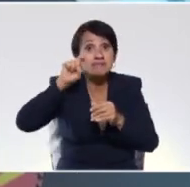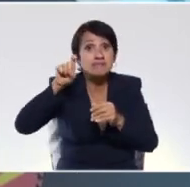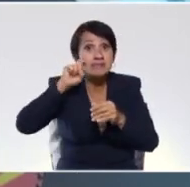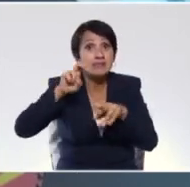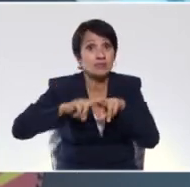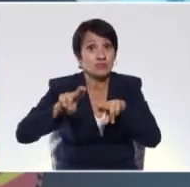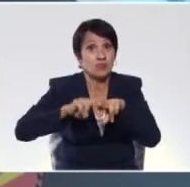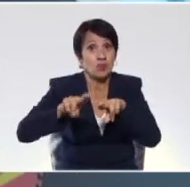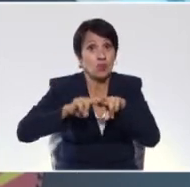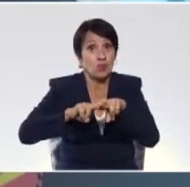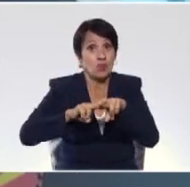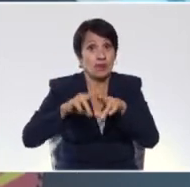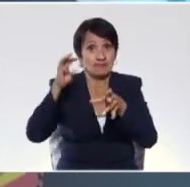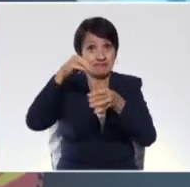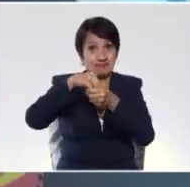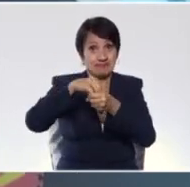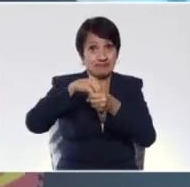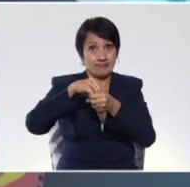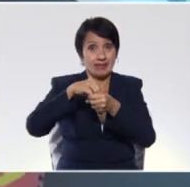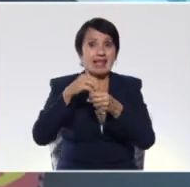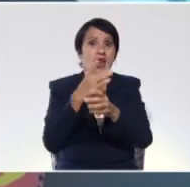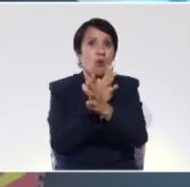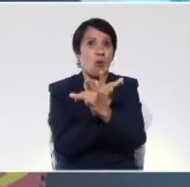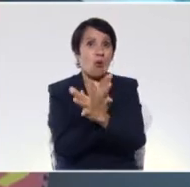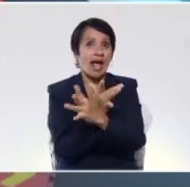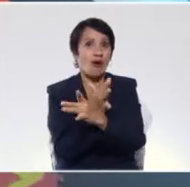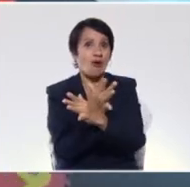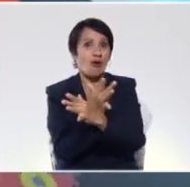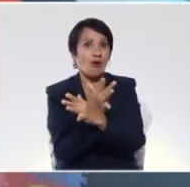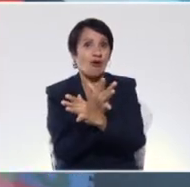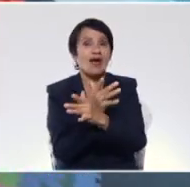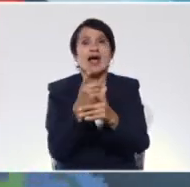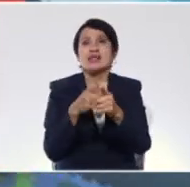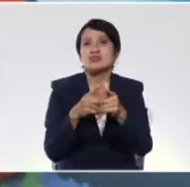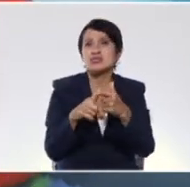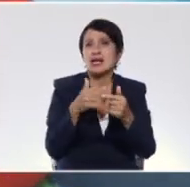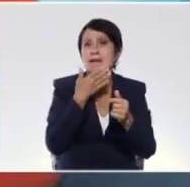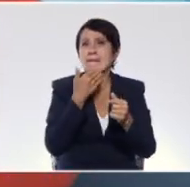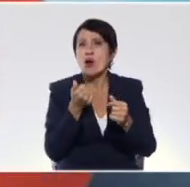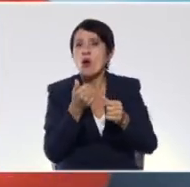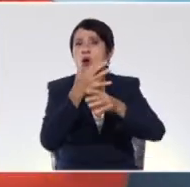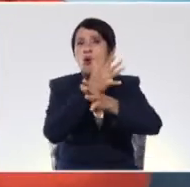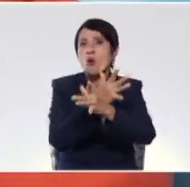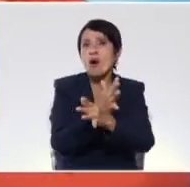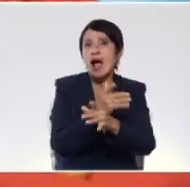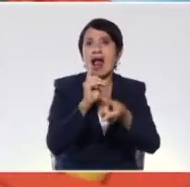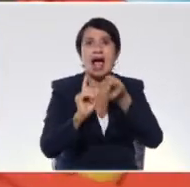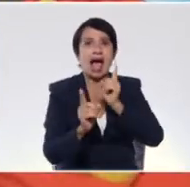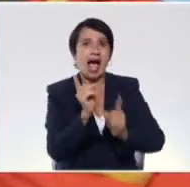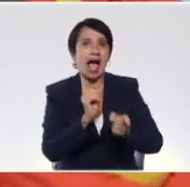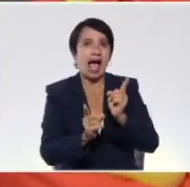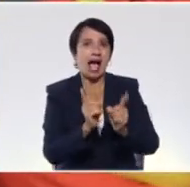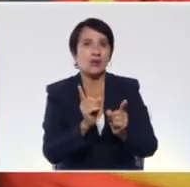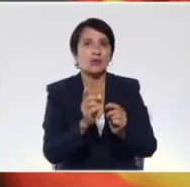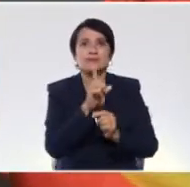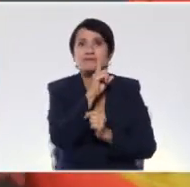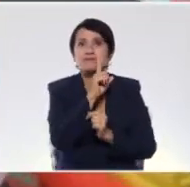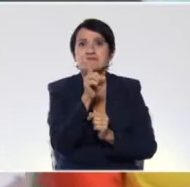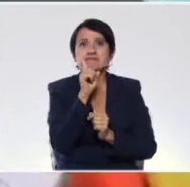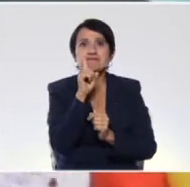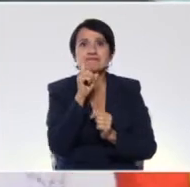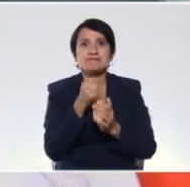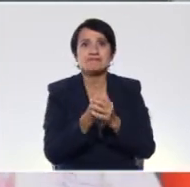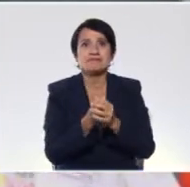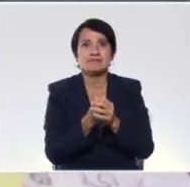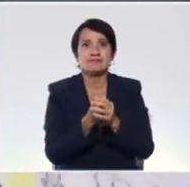niños, también dentro de esas historias están los juegos. Y qué mejor que jugar algo que se llama